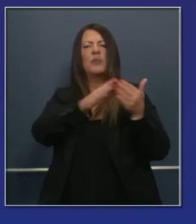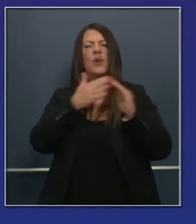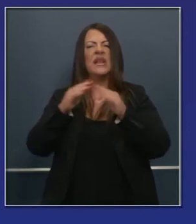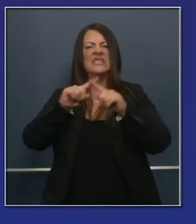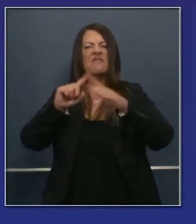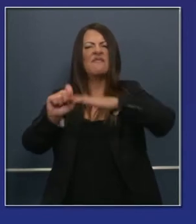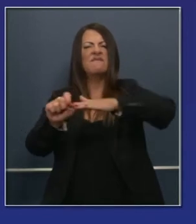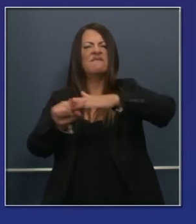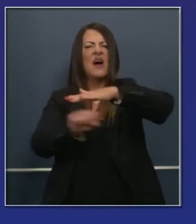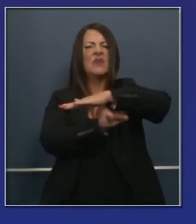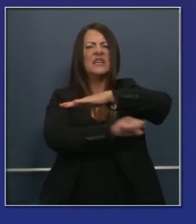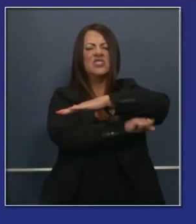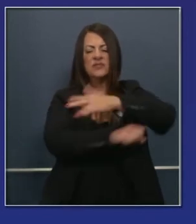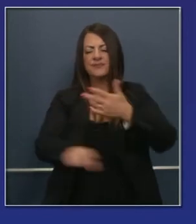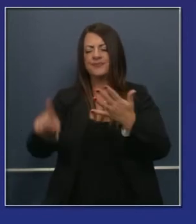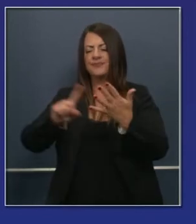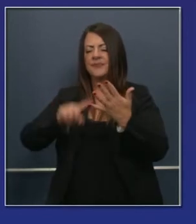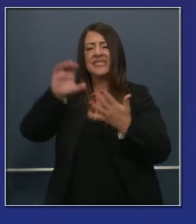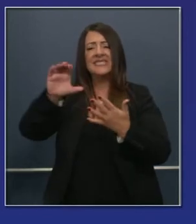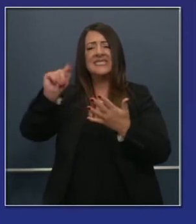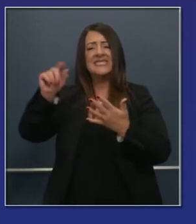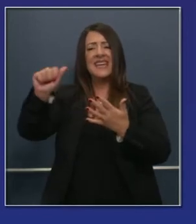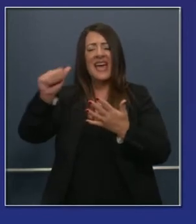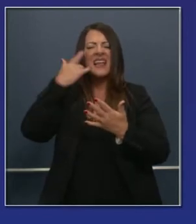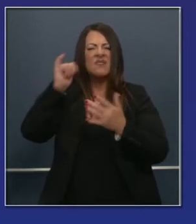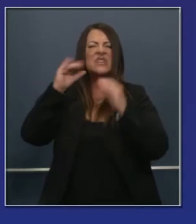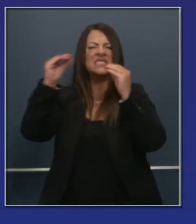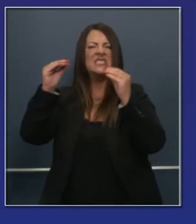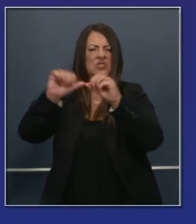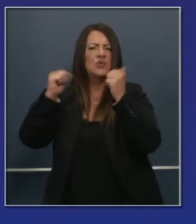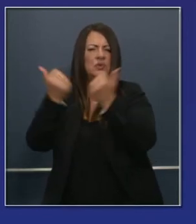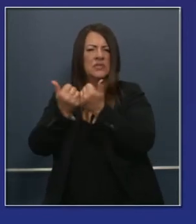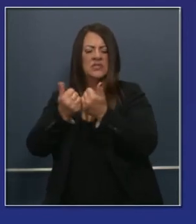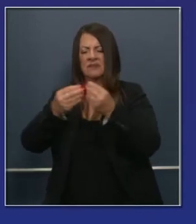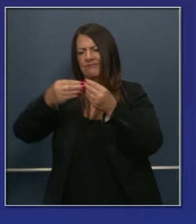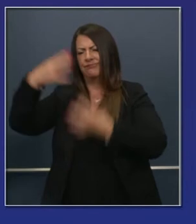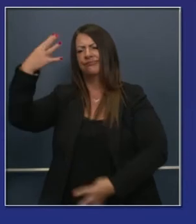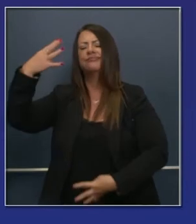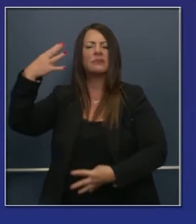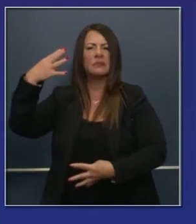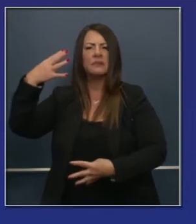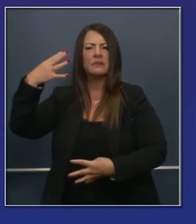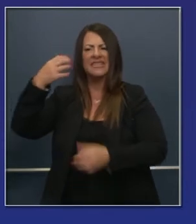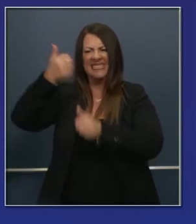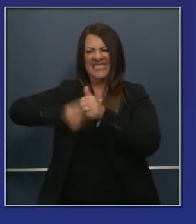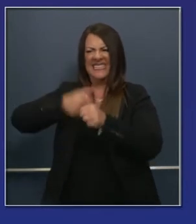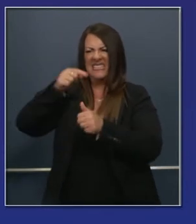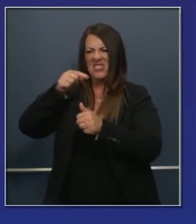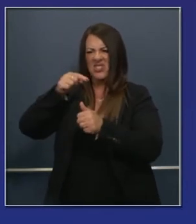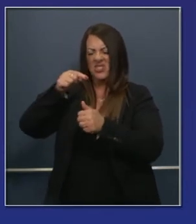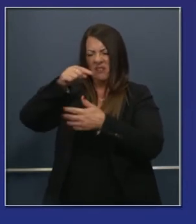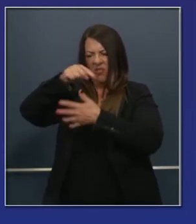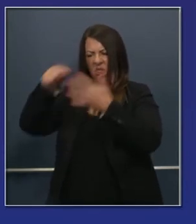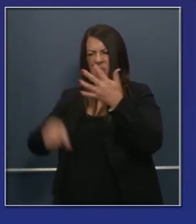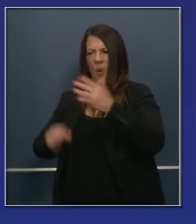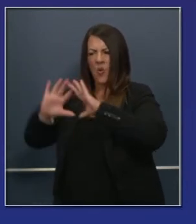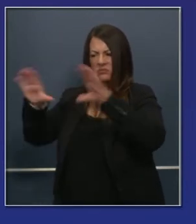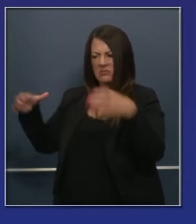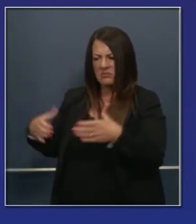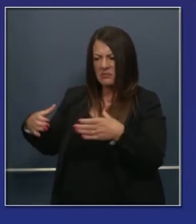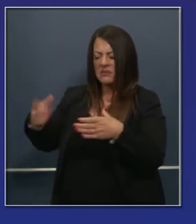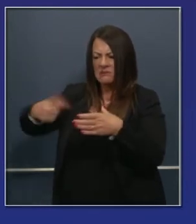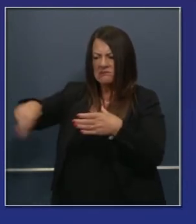The Community Foundations, la Asociación de Maestros de California y otros. Y ellos han estado trabajando